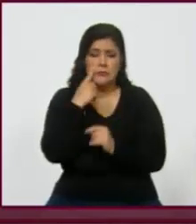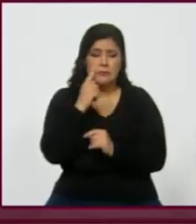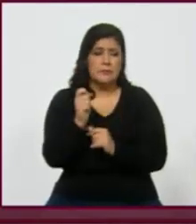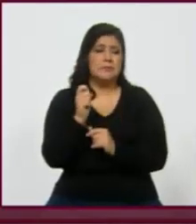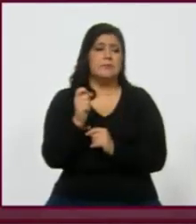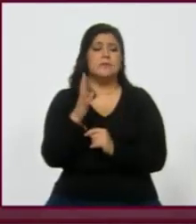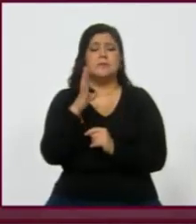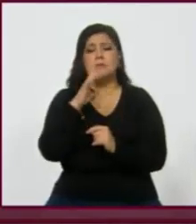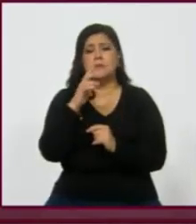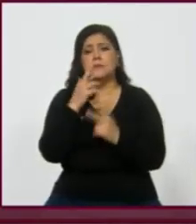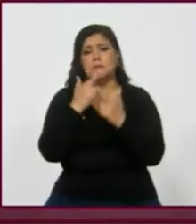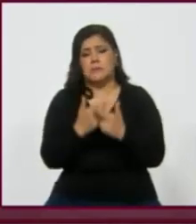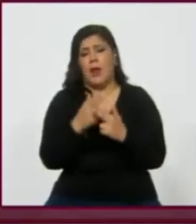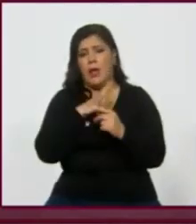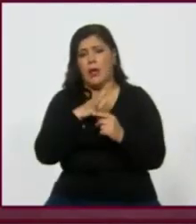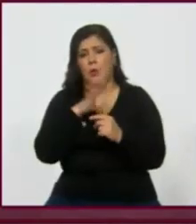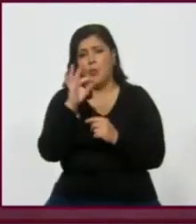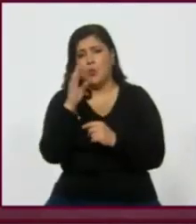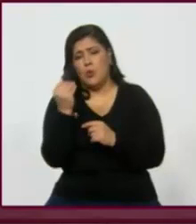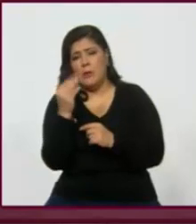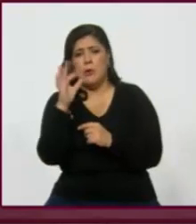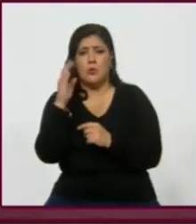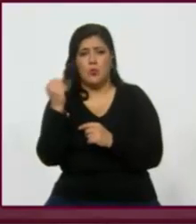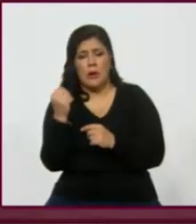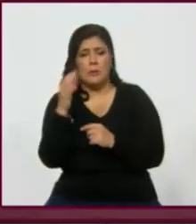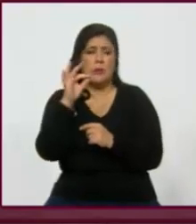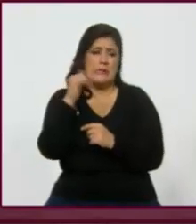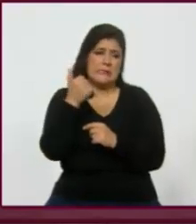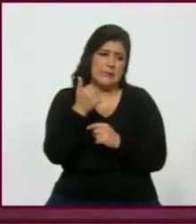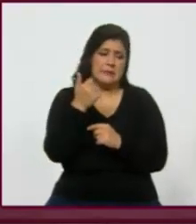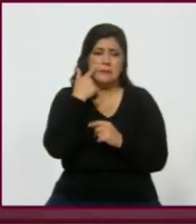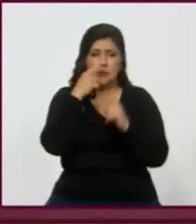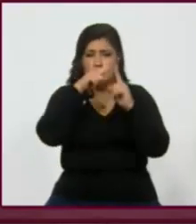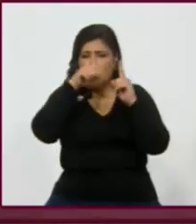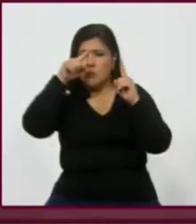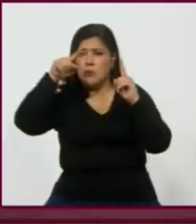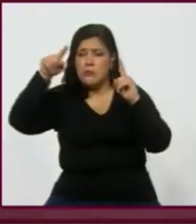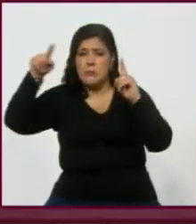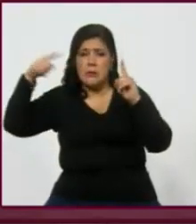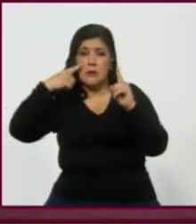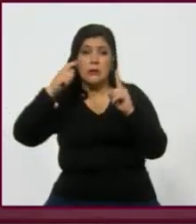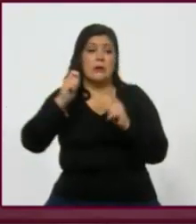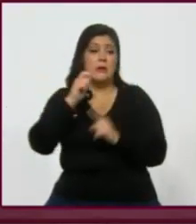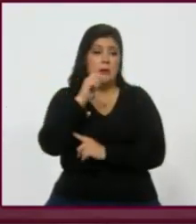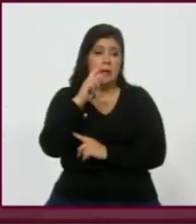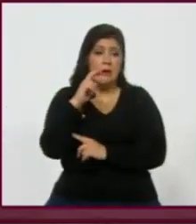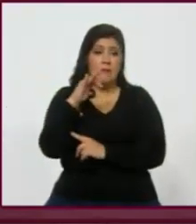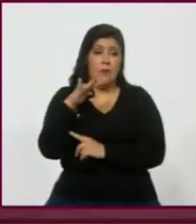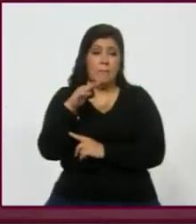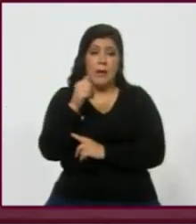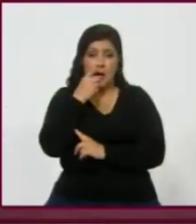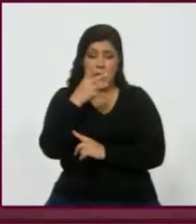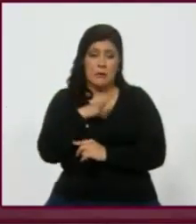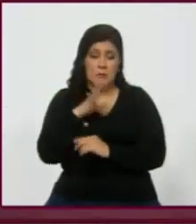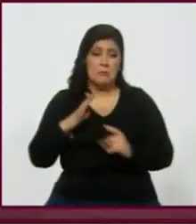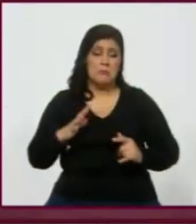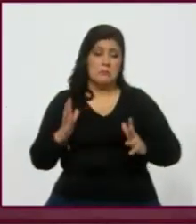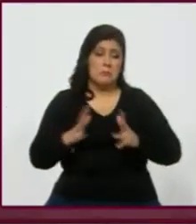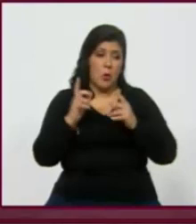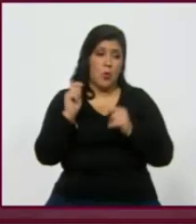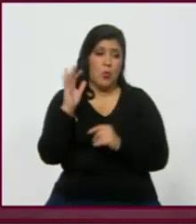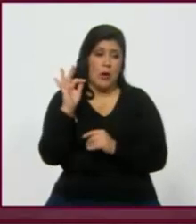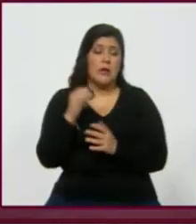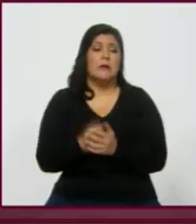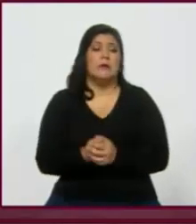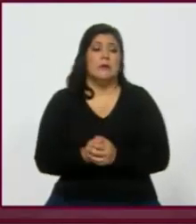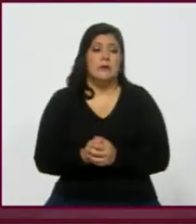El resto está en 49, 49, 46. general... Ya te reforma. Este me sorprende, ¿no? 40. Ah, bueno, aquí hay